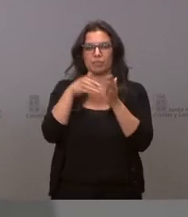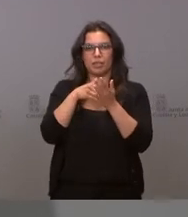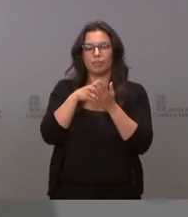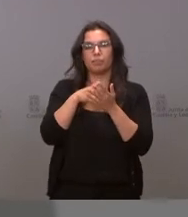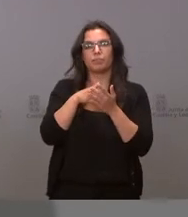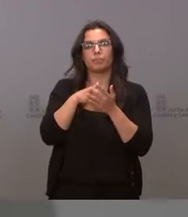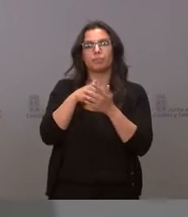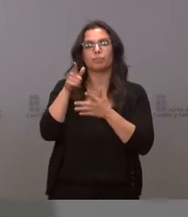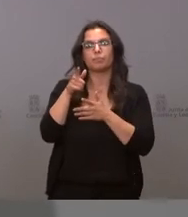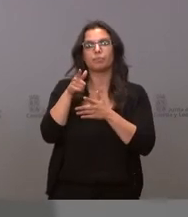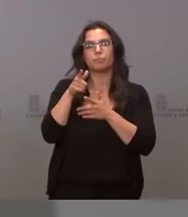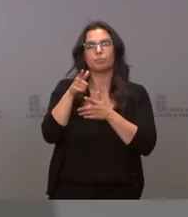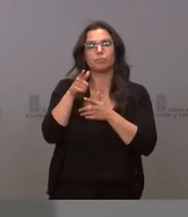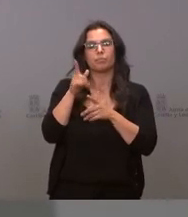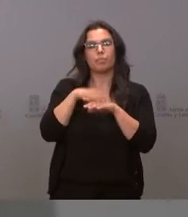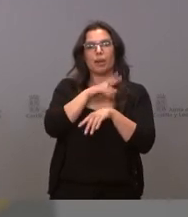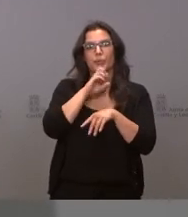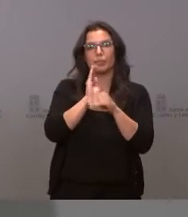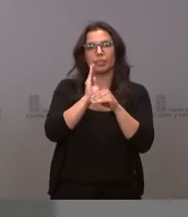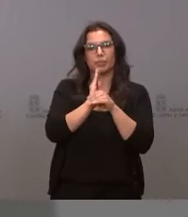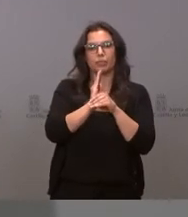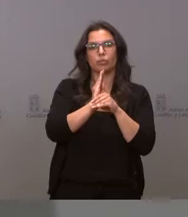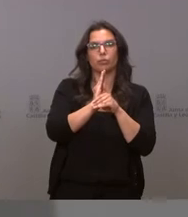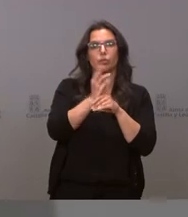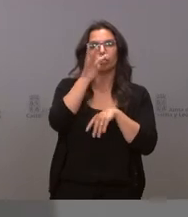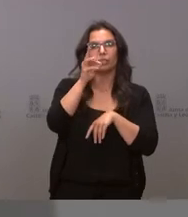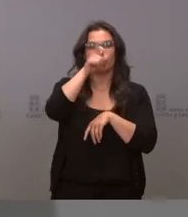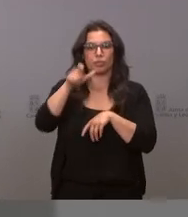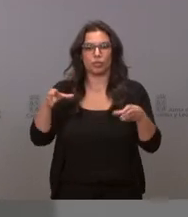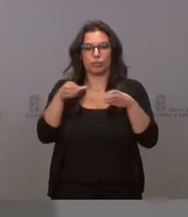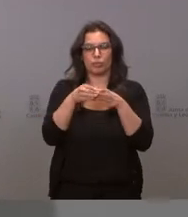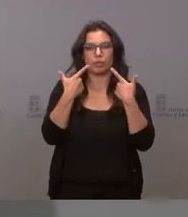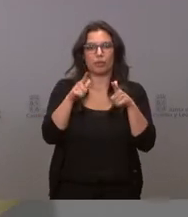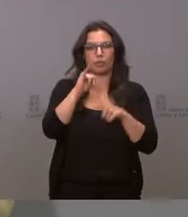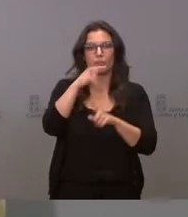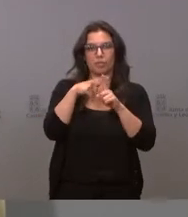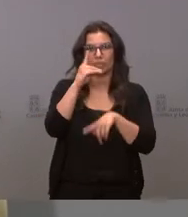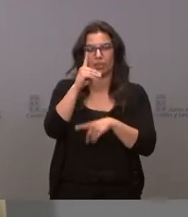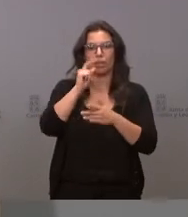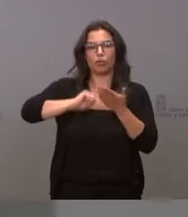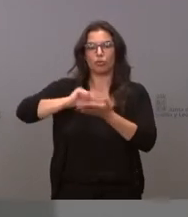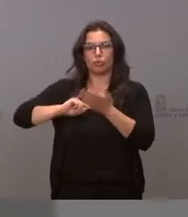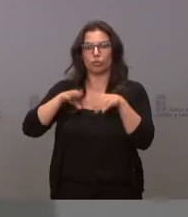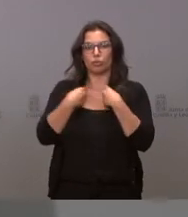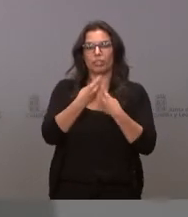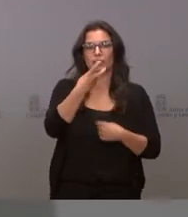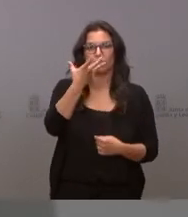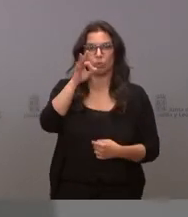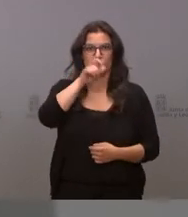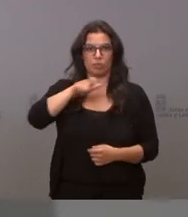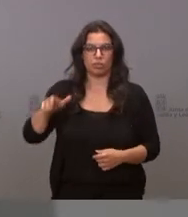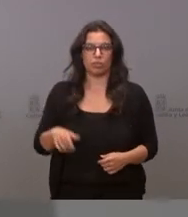que va a permitir el mantenimiento de 30 personas en el departamento de I más D, con un empleo total de 350 personas